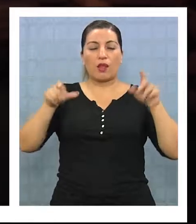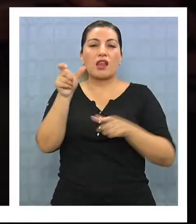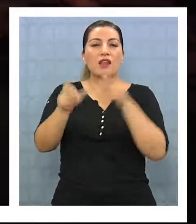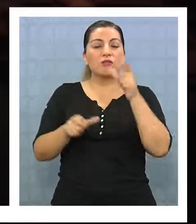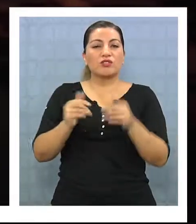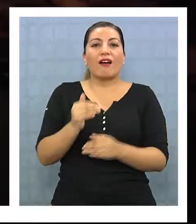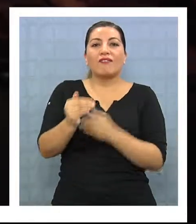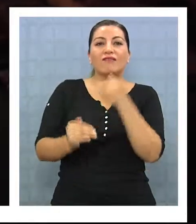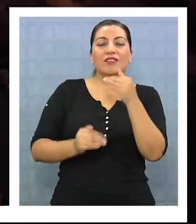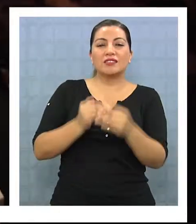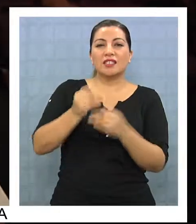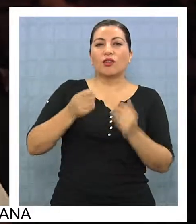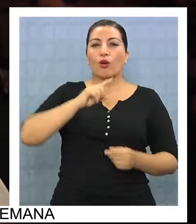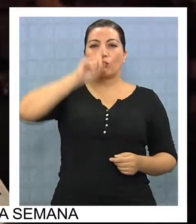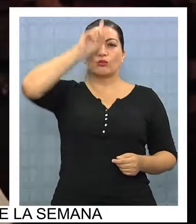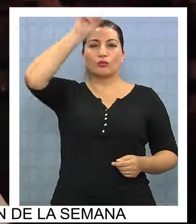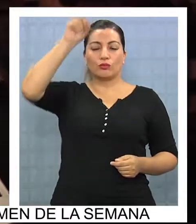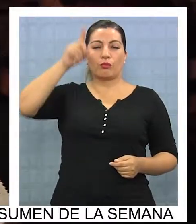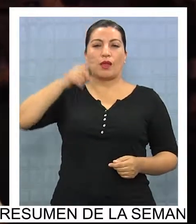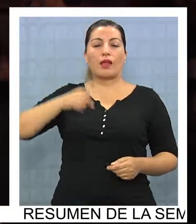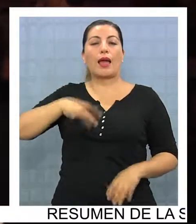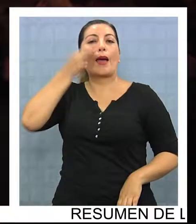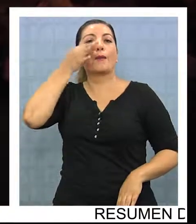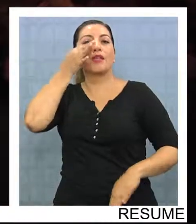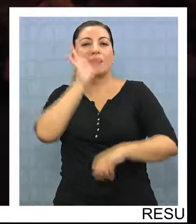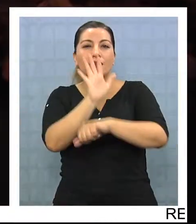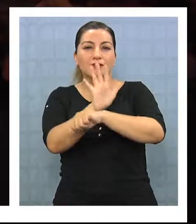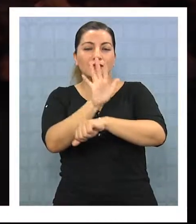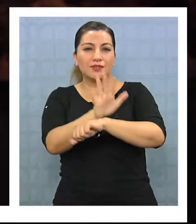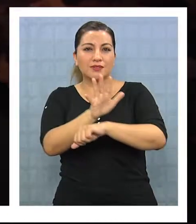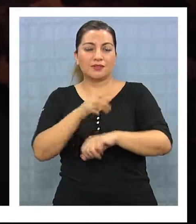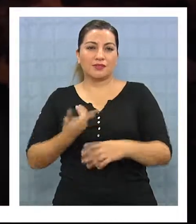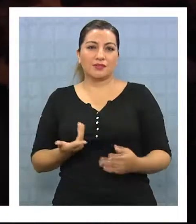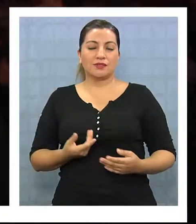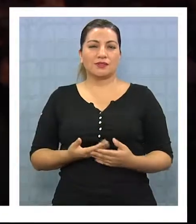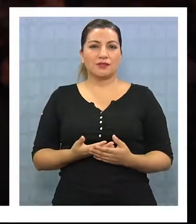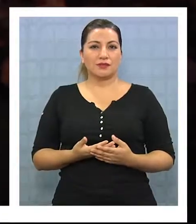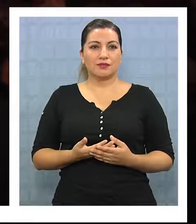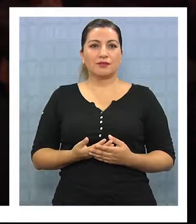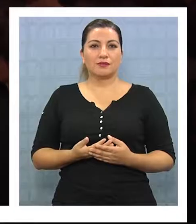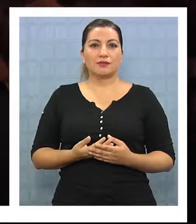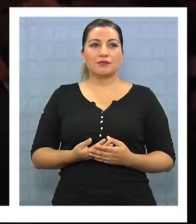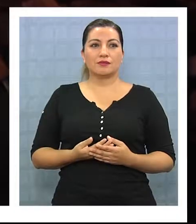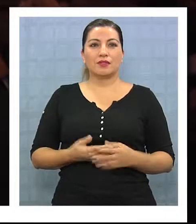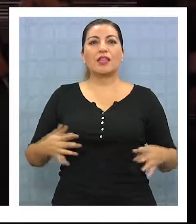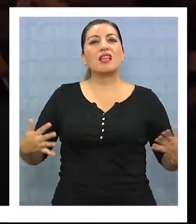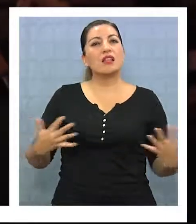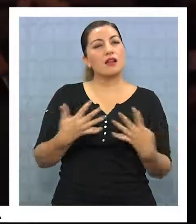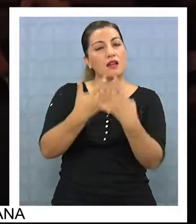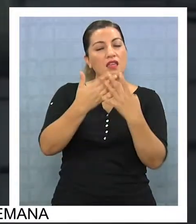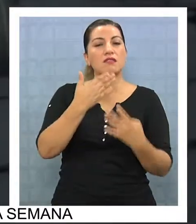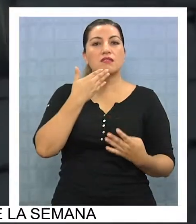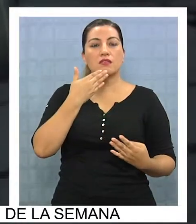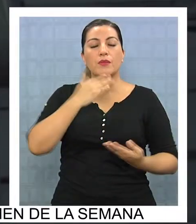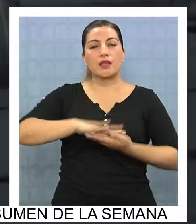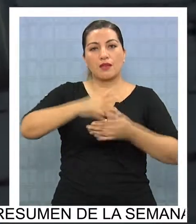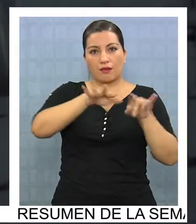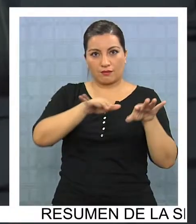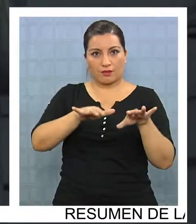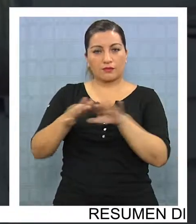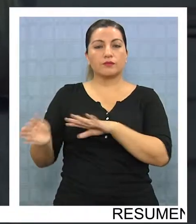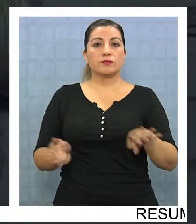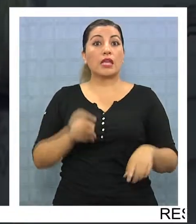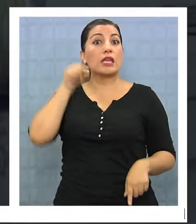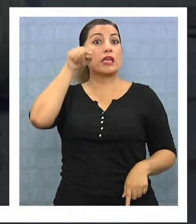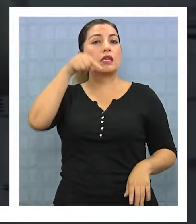avanzando cada vez más también a consumir cine a través de las redes y de las plataformas digitales también. Justamente